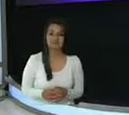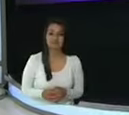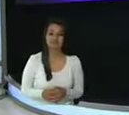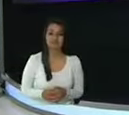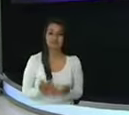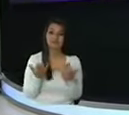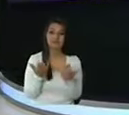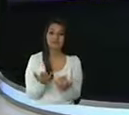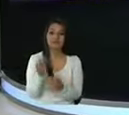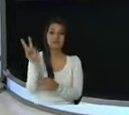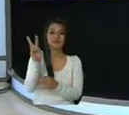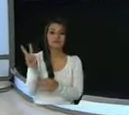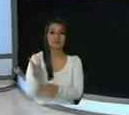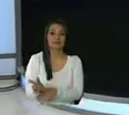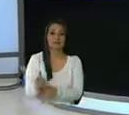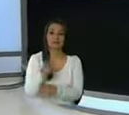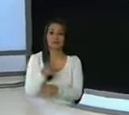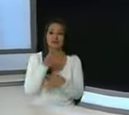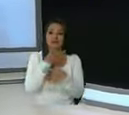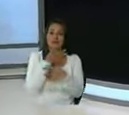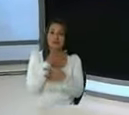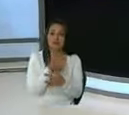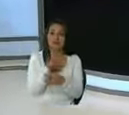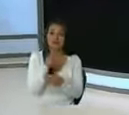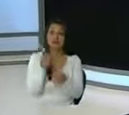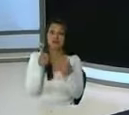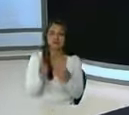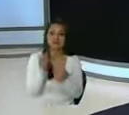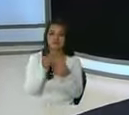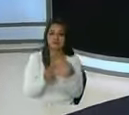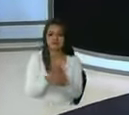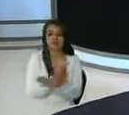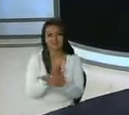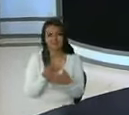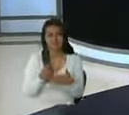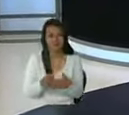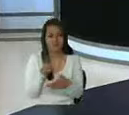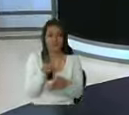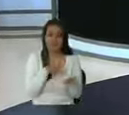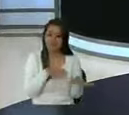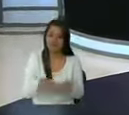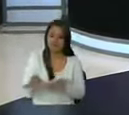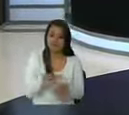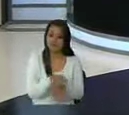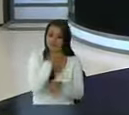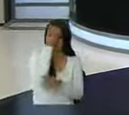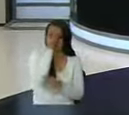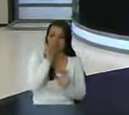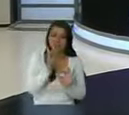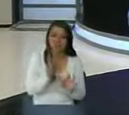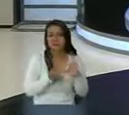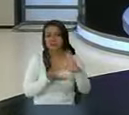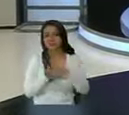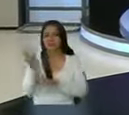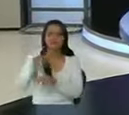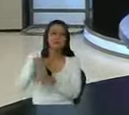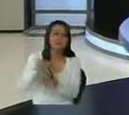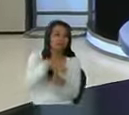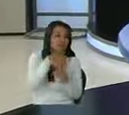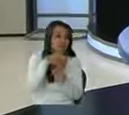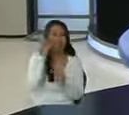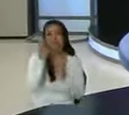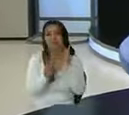día viernes nosotros les deseamos que tengan un excelente fin de semana haga todas las actividades que usted quiera no se vaya hasta el parque a la piscina